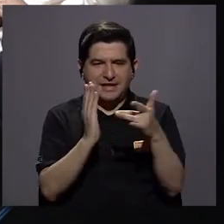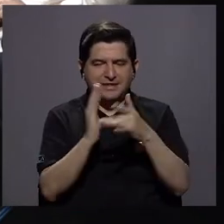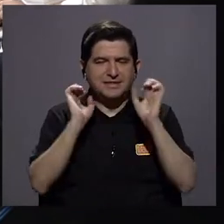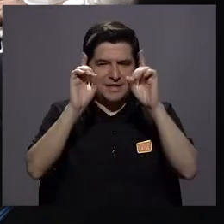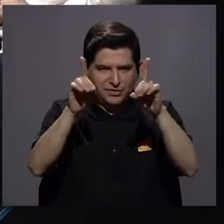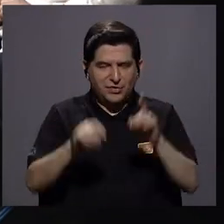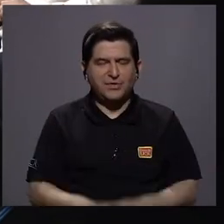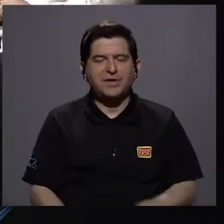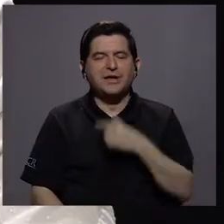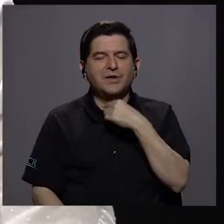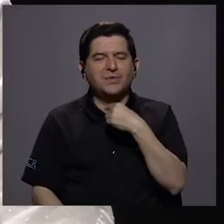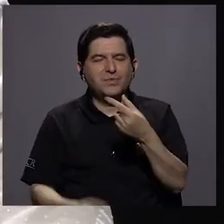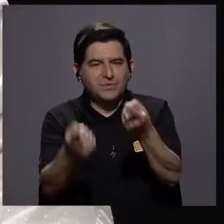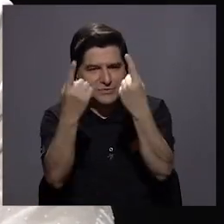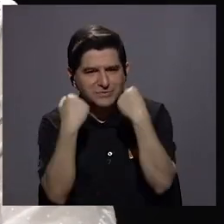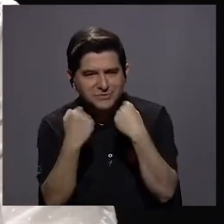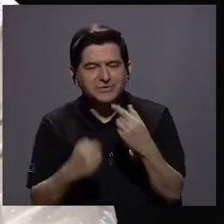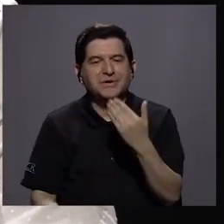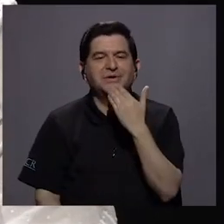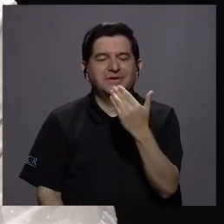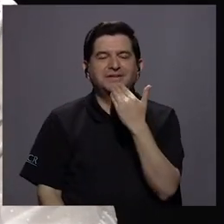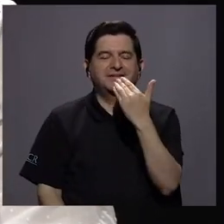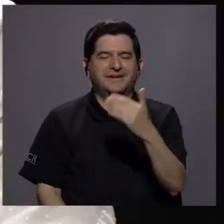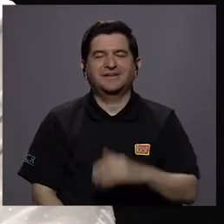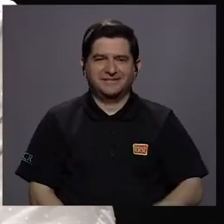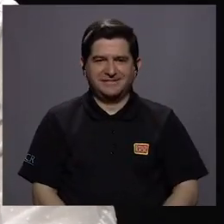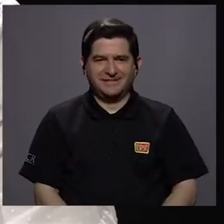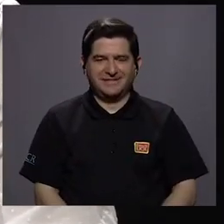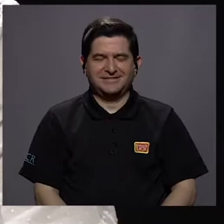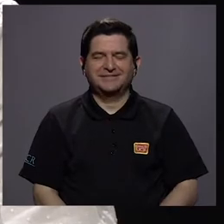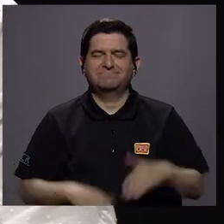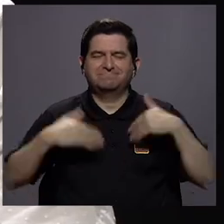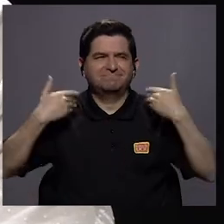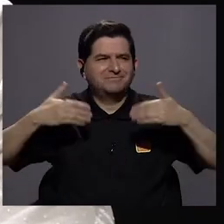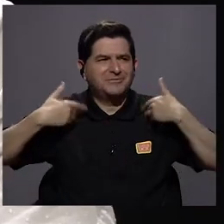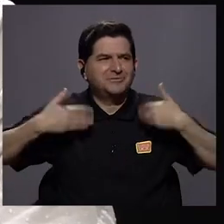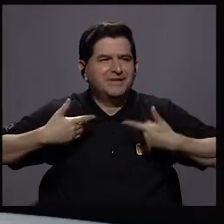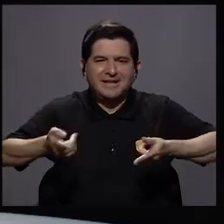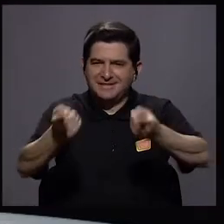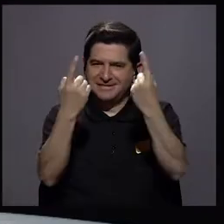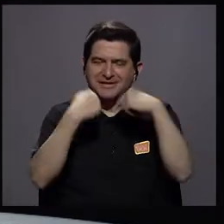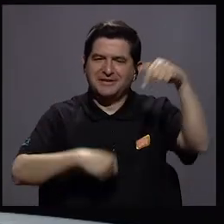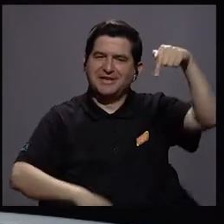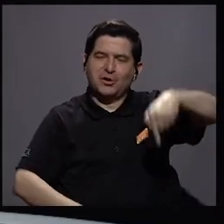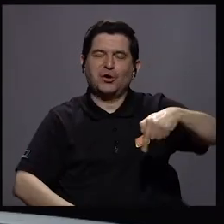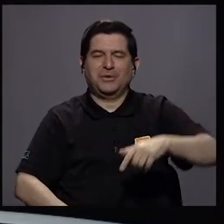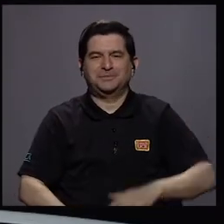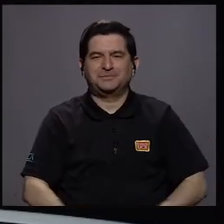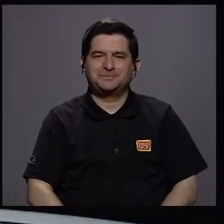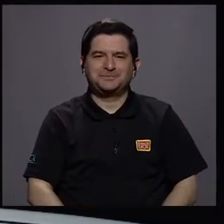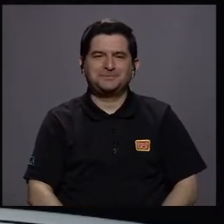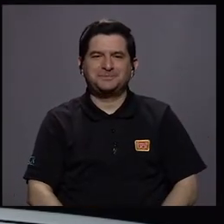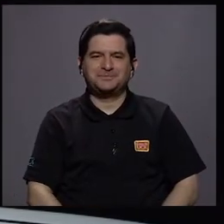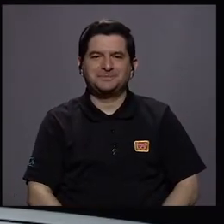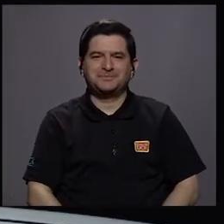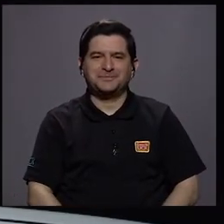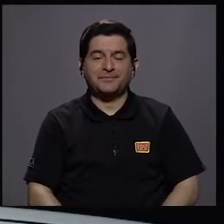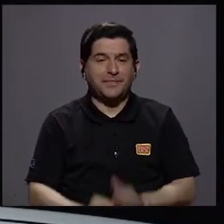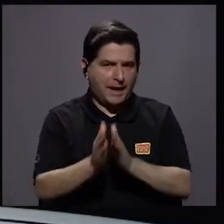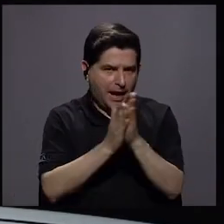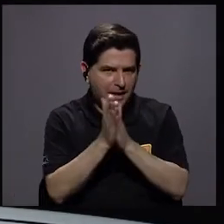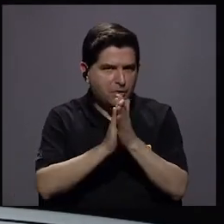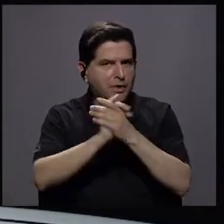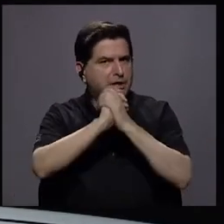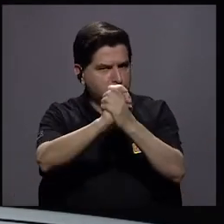Un placer tenerla acá en 360. Muchas gracias, encantada de estar con ustedes hoy. Bueno, aprovecho también para